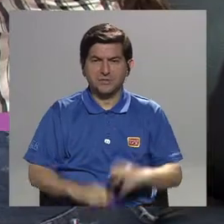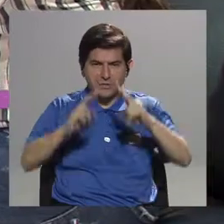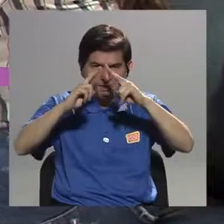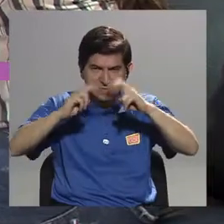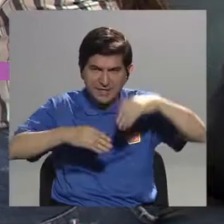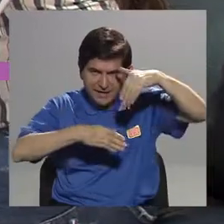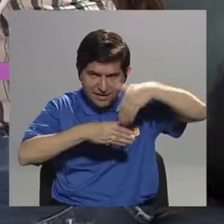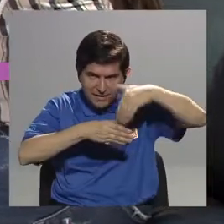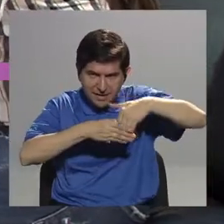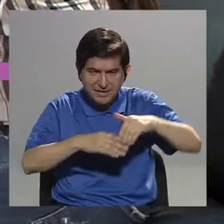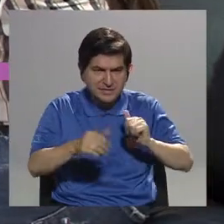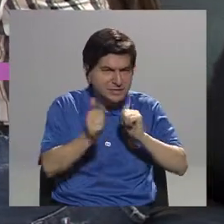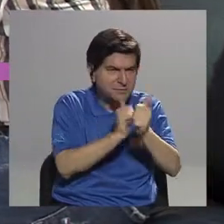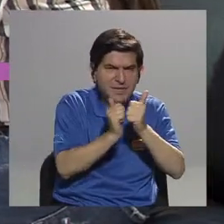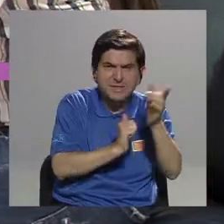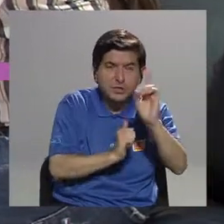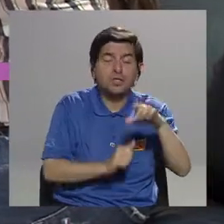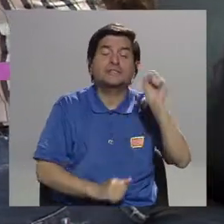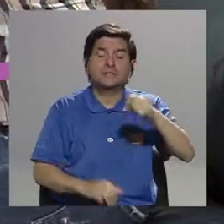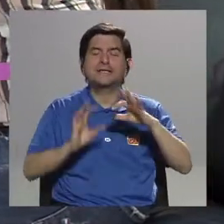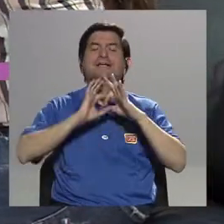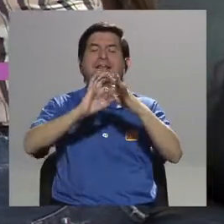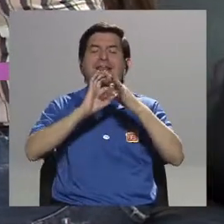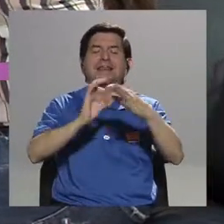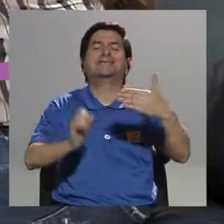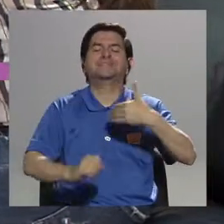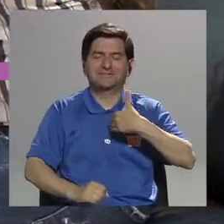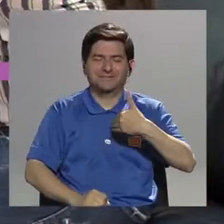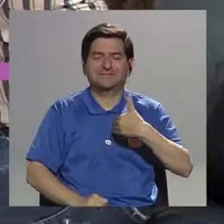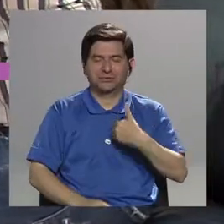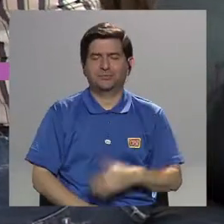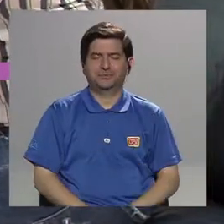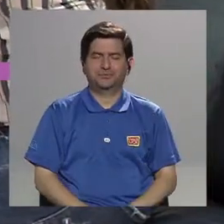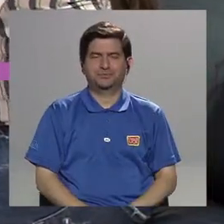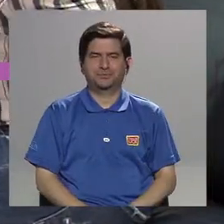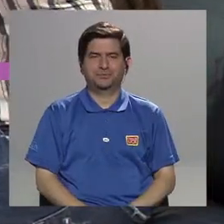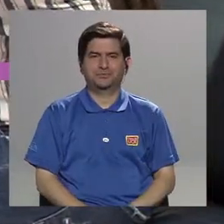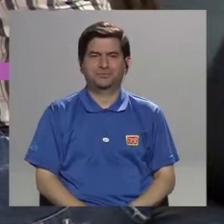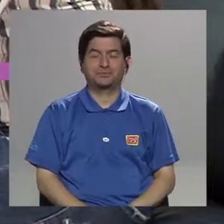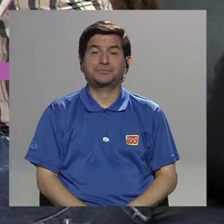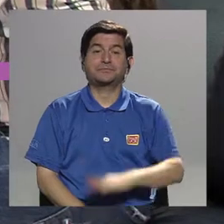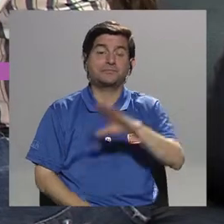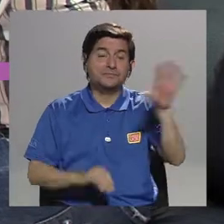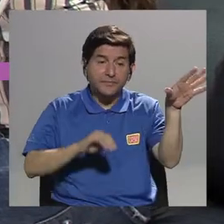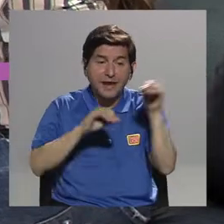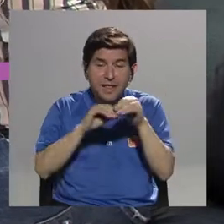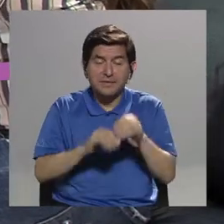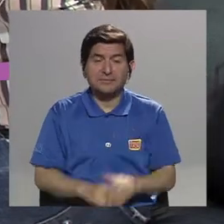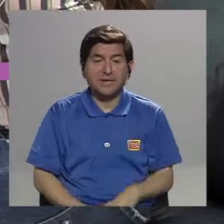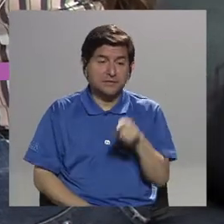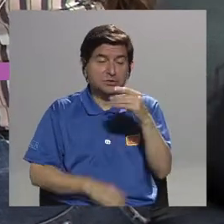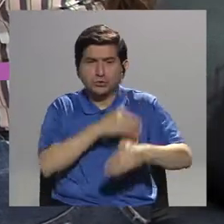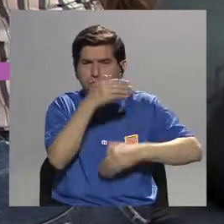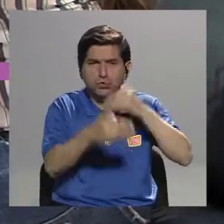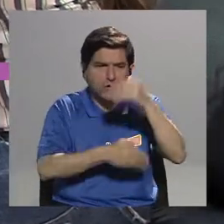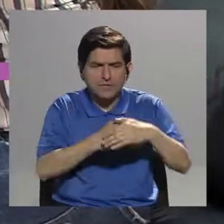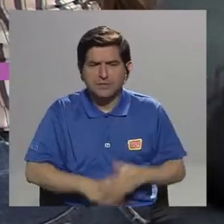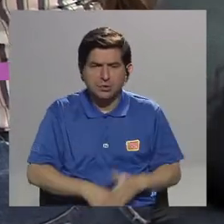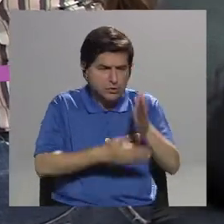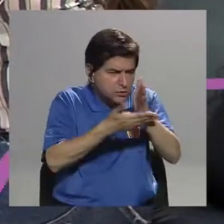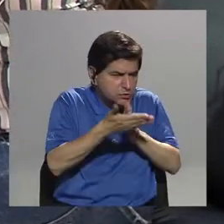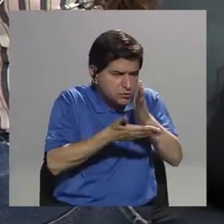órgano, ¿verdad? Eso sería lo topográfico. Exactamente. ¿Dónde pasa? Exacto. Las relaciones. Esa es la parte topográfica.